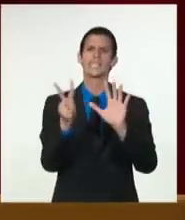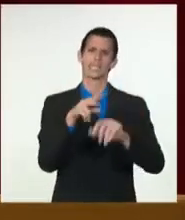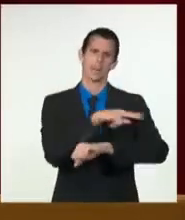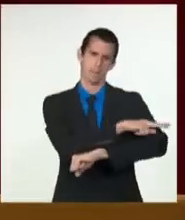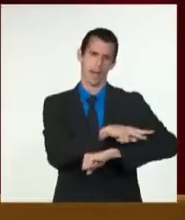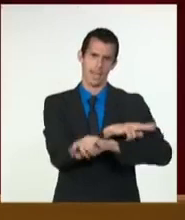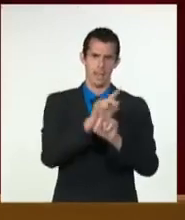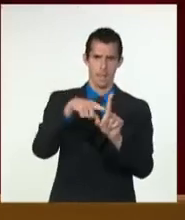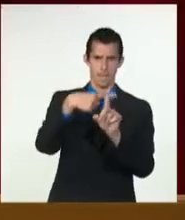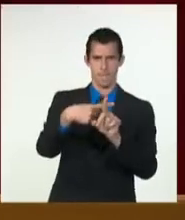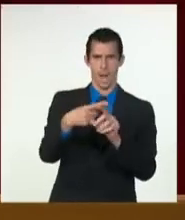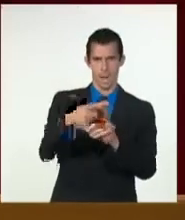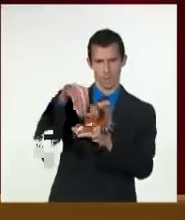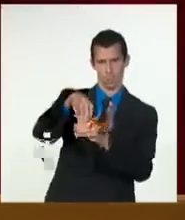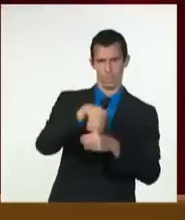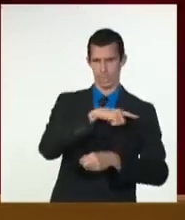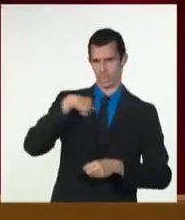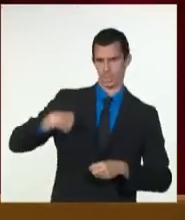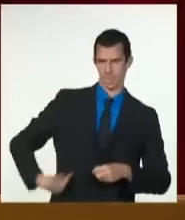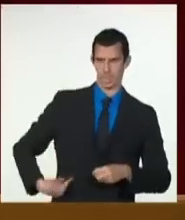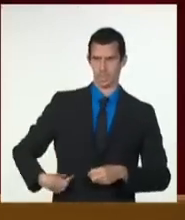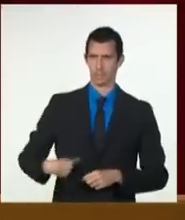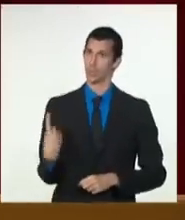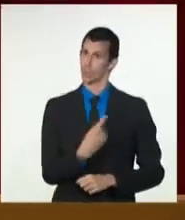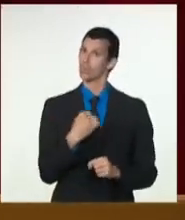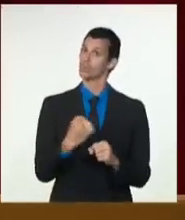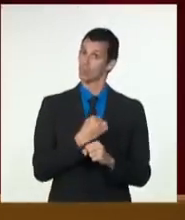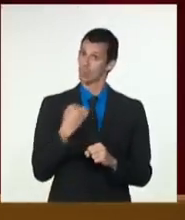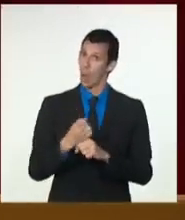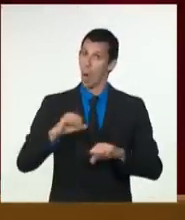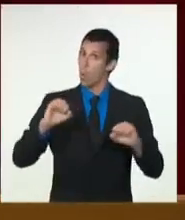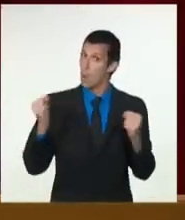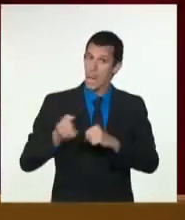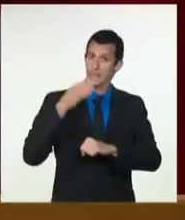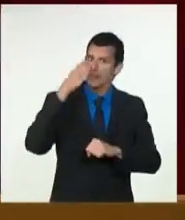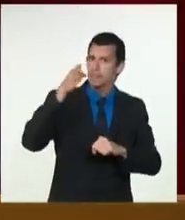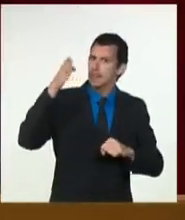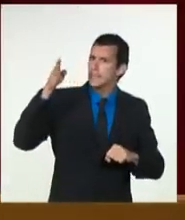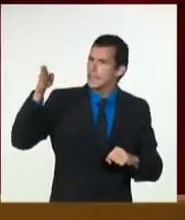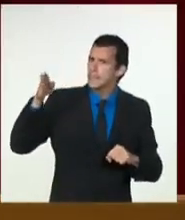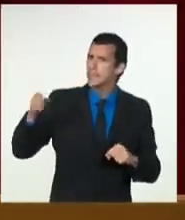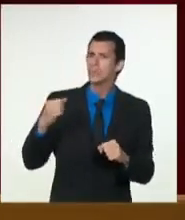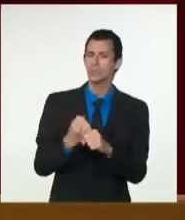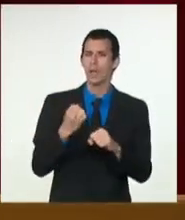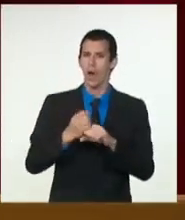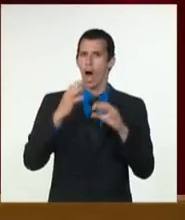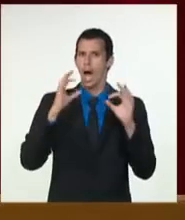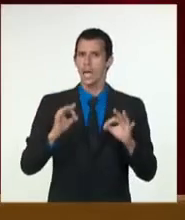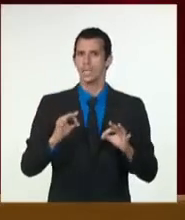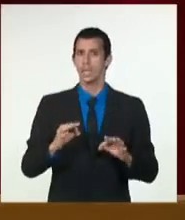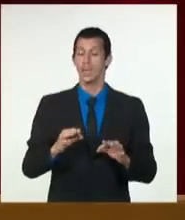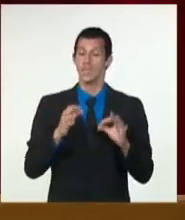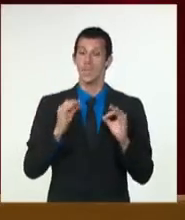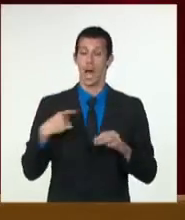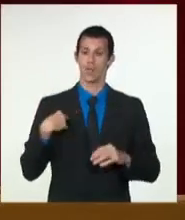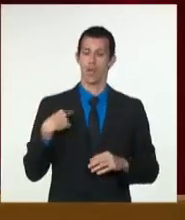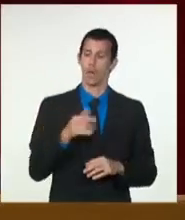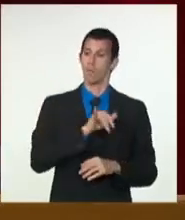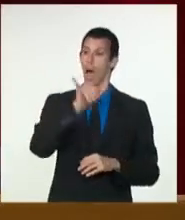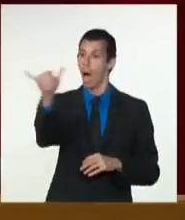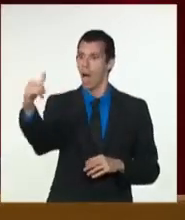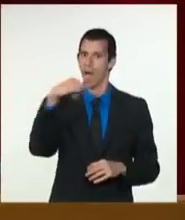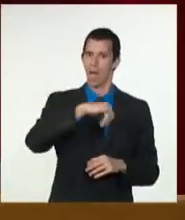reclamando de nosotros un esfuerzo diplomático extraordinario que nos honra como nación. Desde la